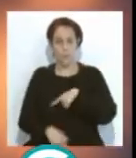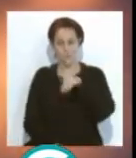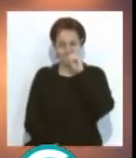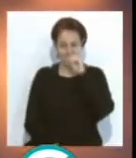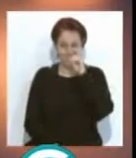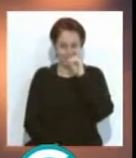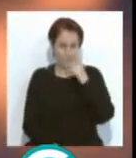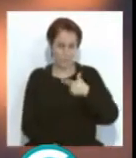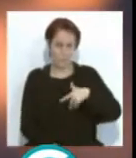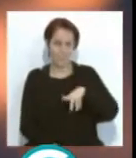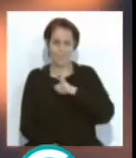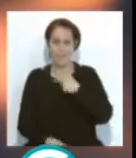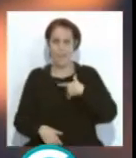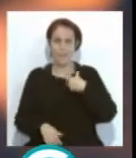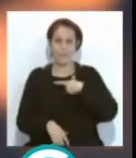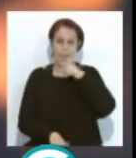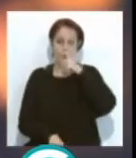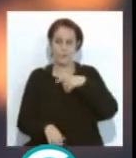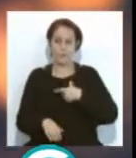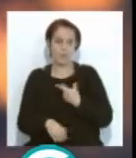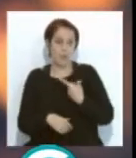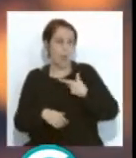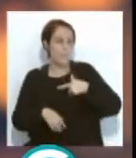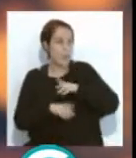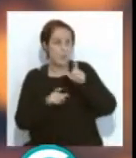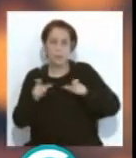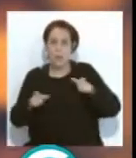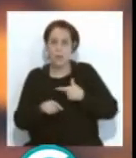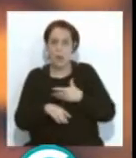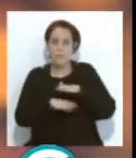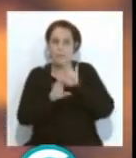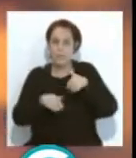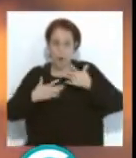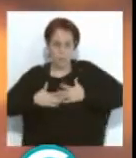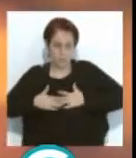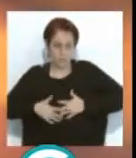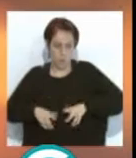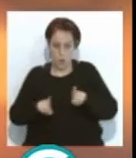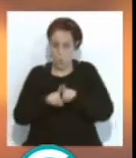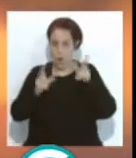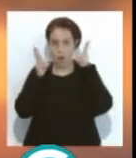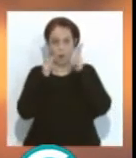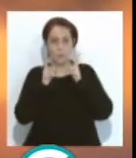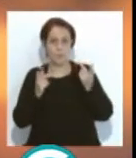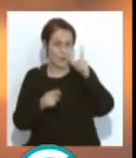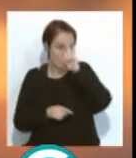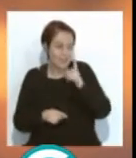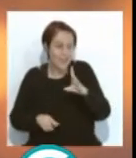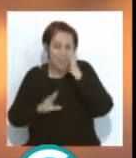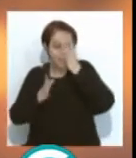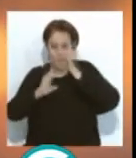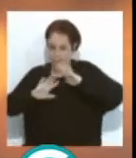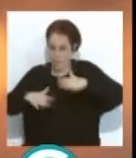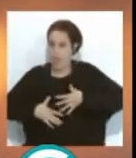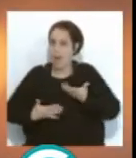muñejas. La gente va muy arreglada, al final como si fuera de gala, es decir, no sé, ven disfrazados, es carnaval, vamos